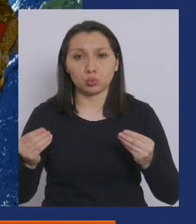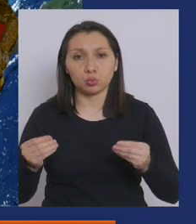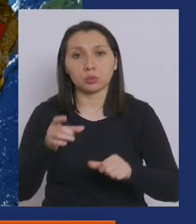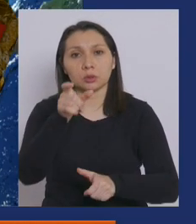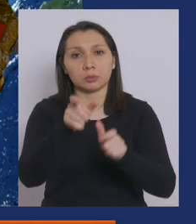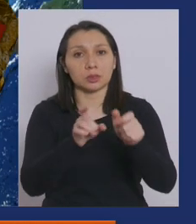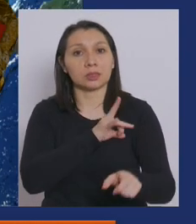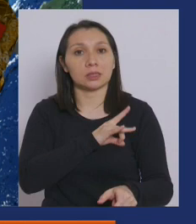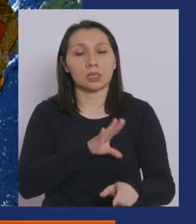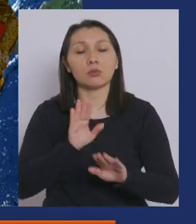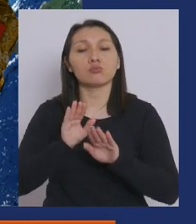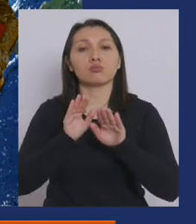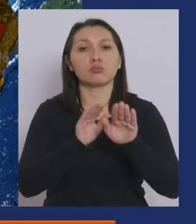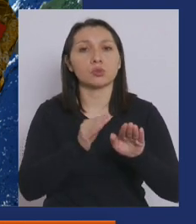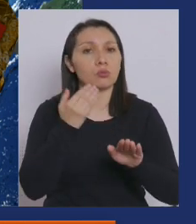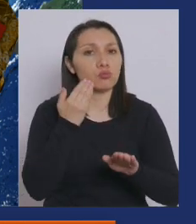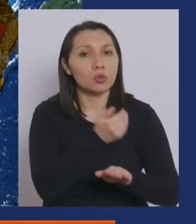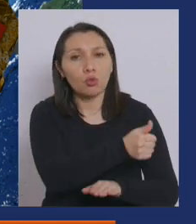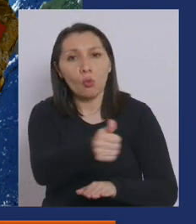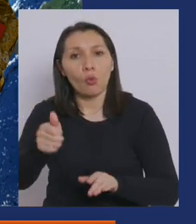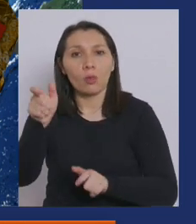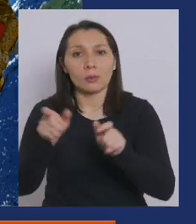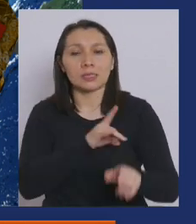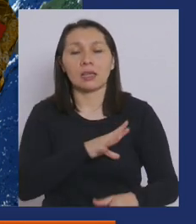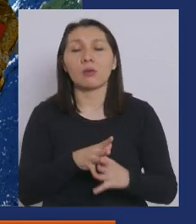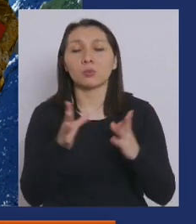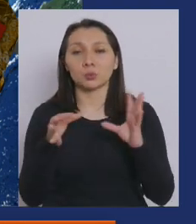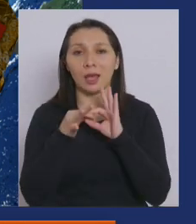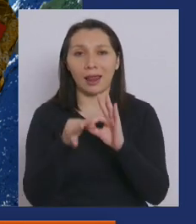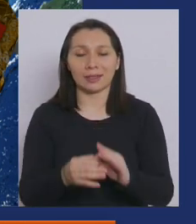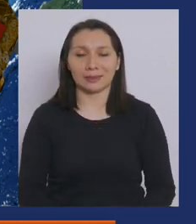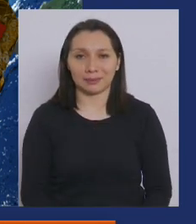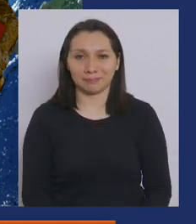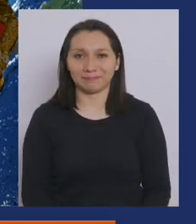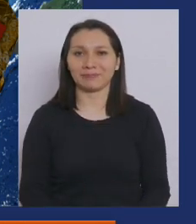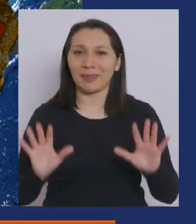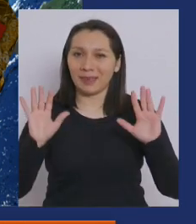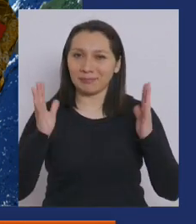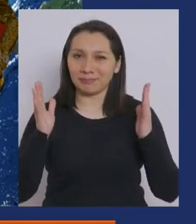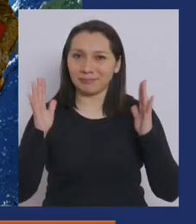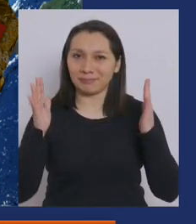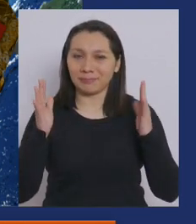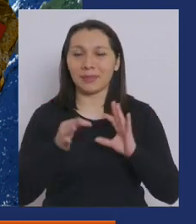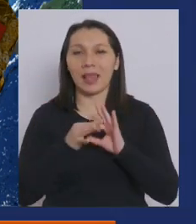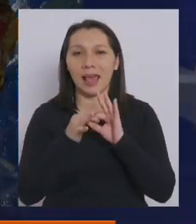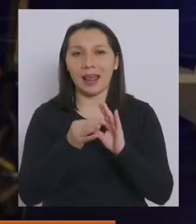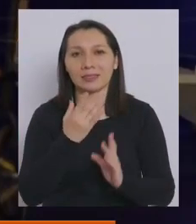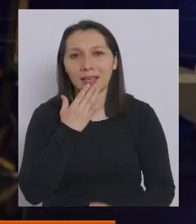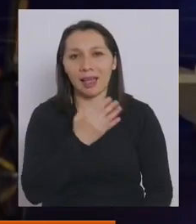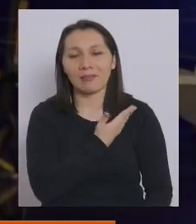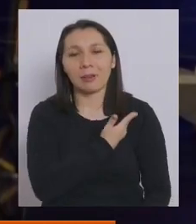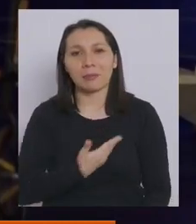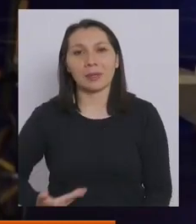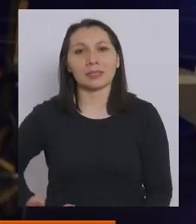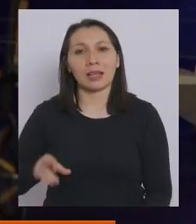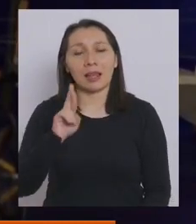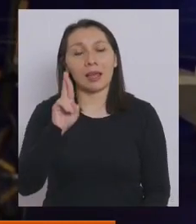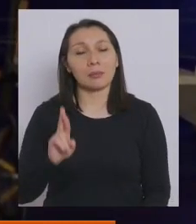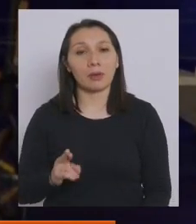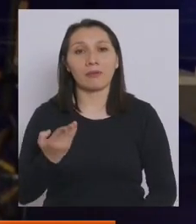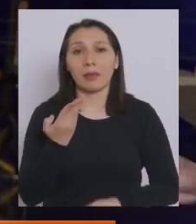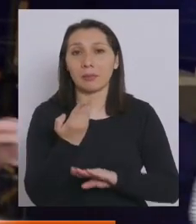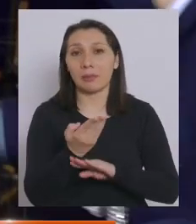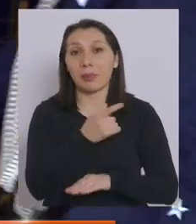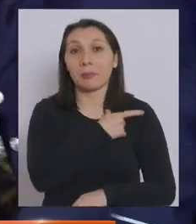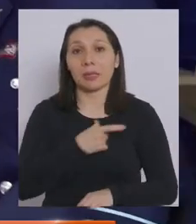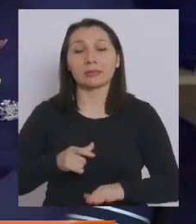chilenos en beneficio de todos los chilenos. Muchas gracias. Agradecemos las palabras de su excelencia el Presidente de la República. Presidente, permanezca en